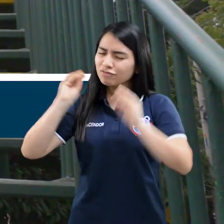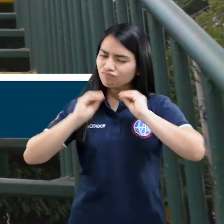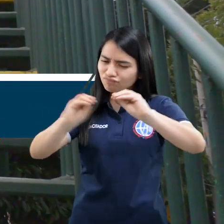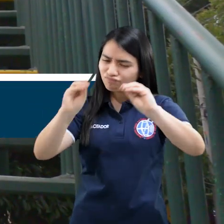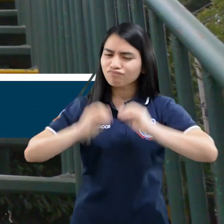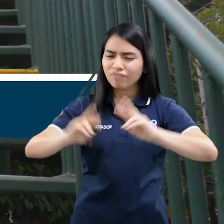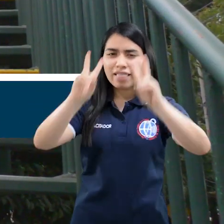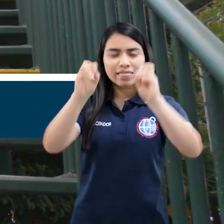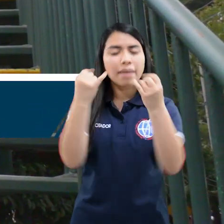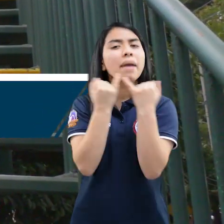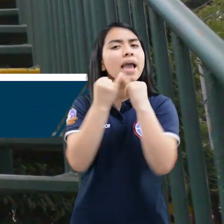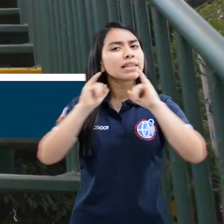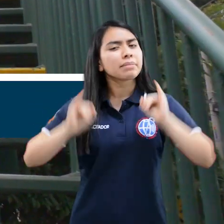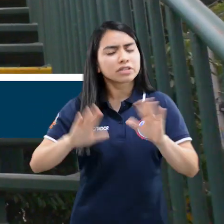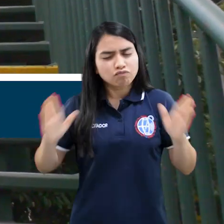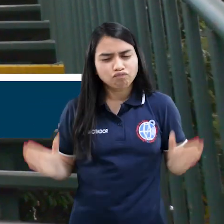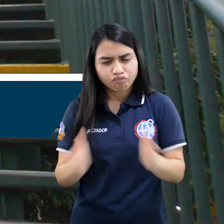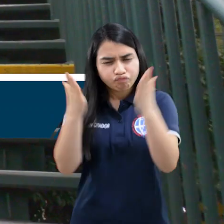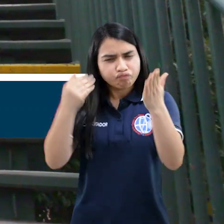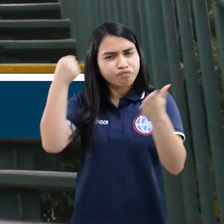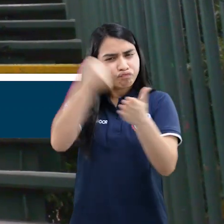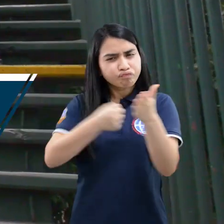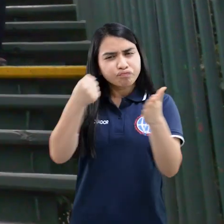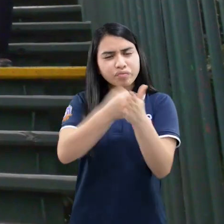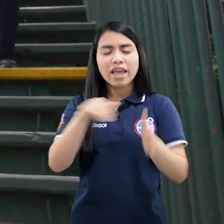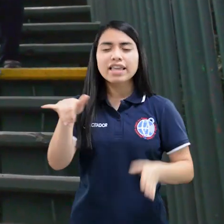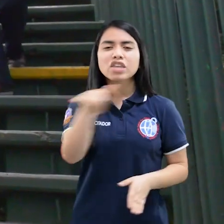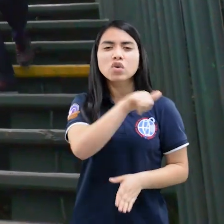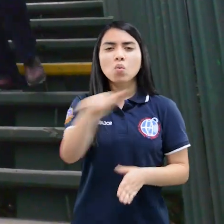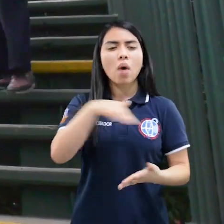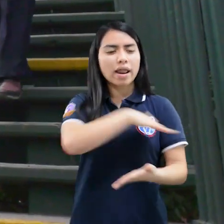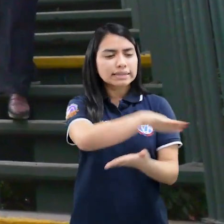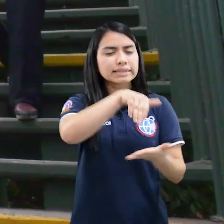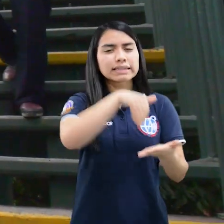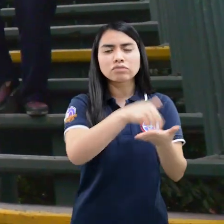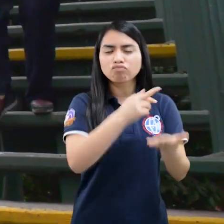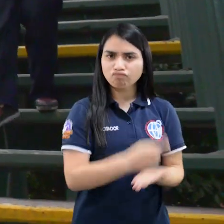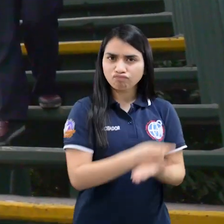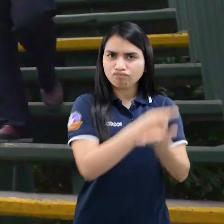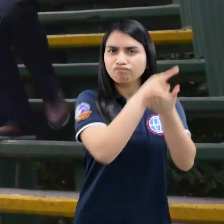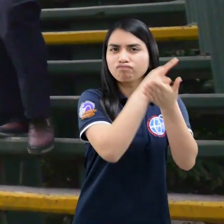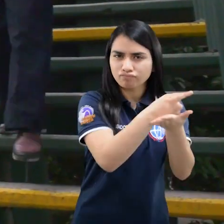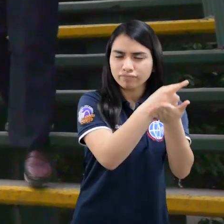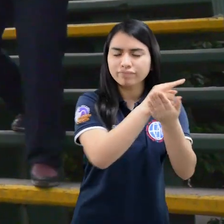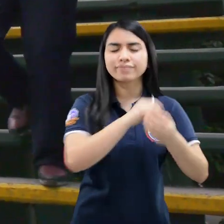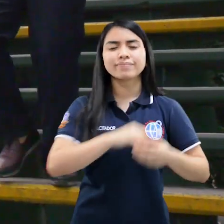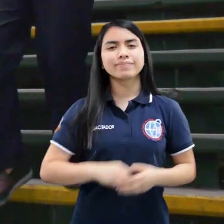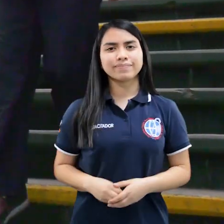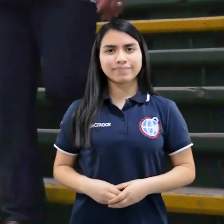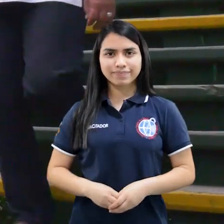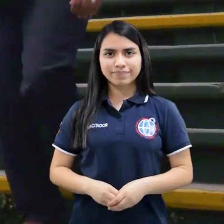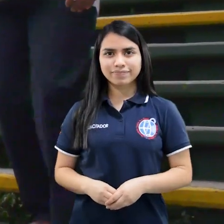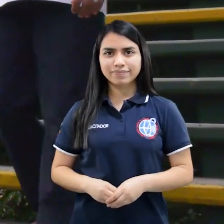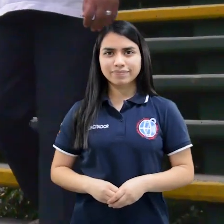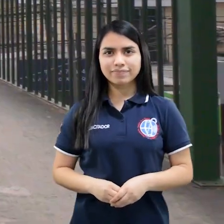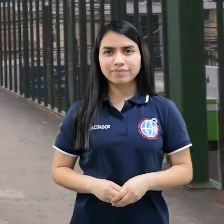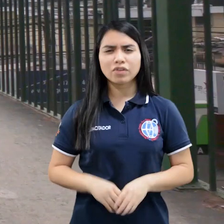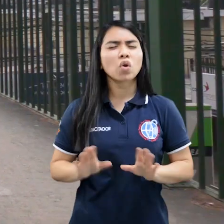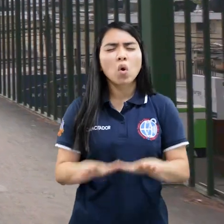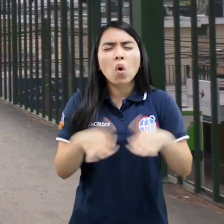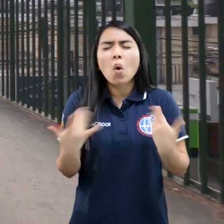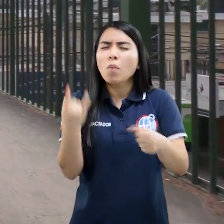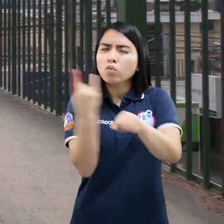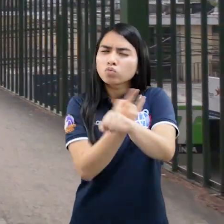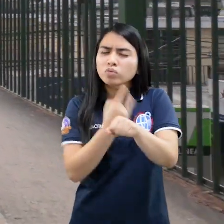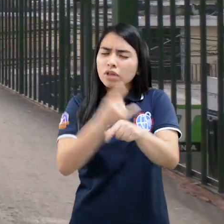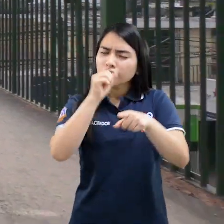familiar donde se debe fortalecer la independencia y autonomía que se promueve en los centros de rehabilitación por medio de técnicas